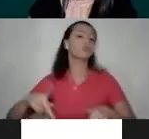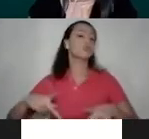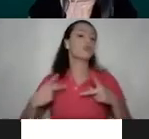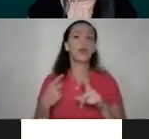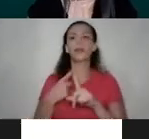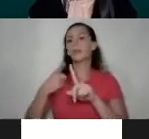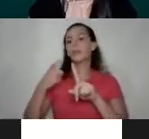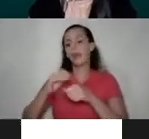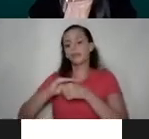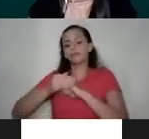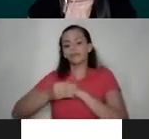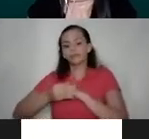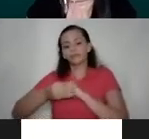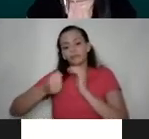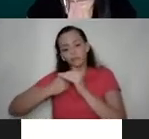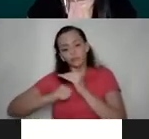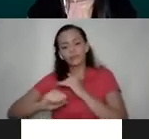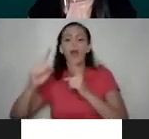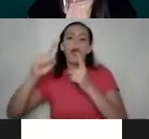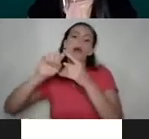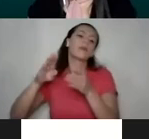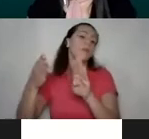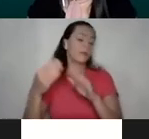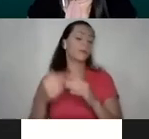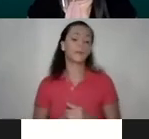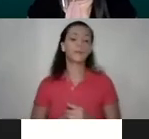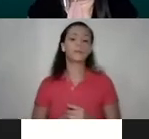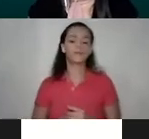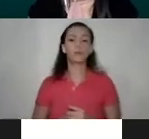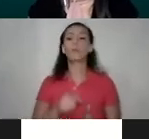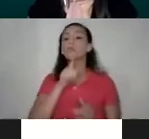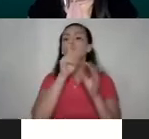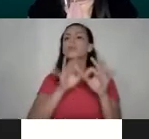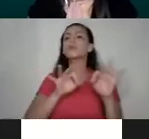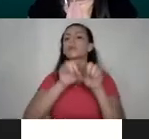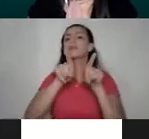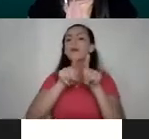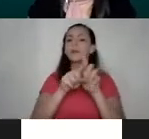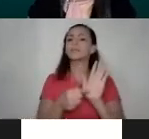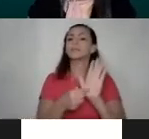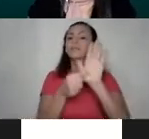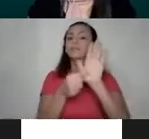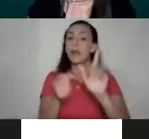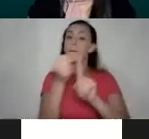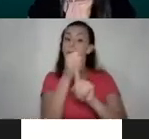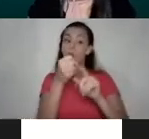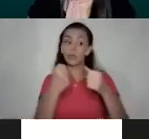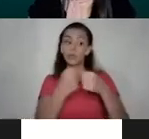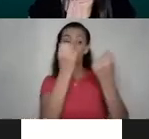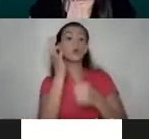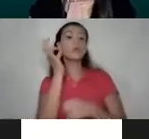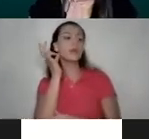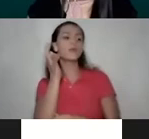el vientre hasta la muerte, como les comentaba. Es importante también resaltar que la violencia contra las mujeres es